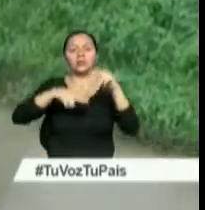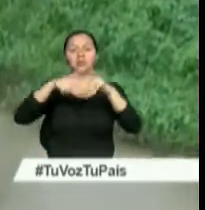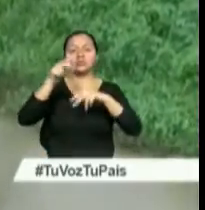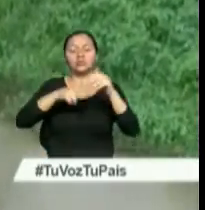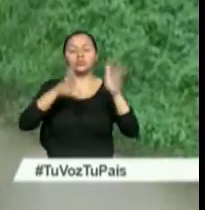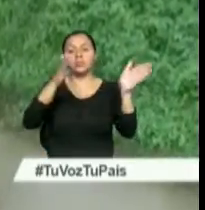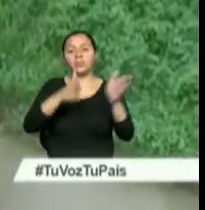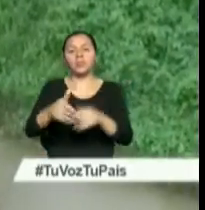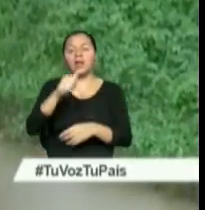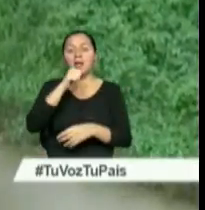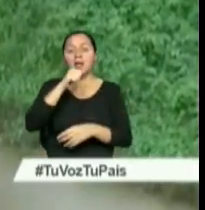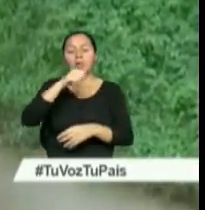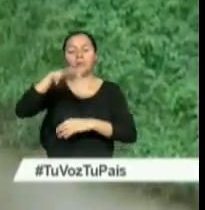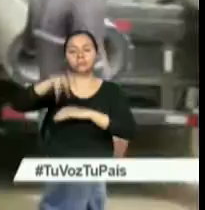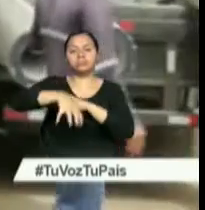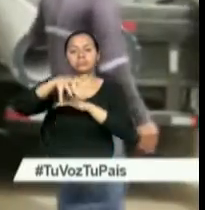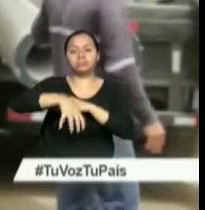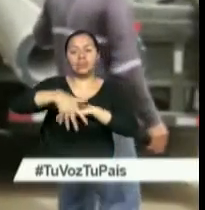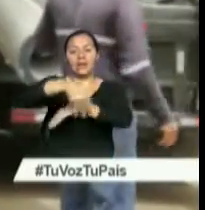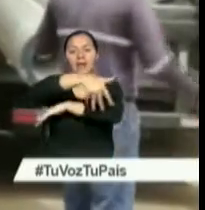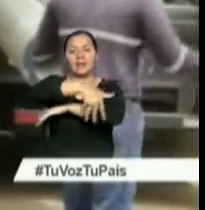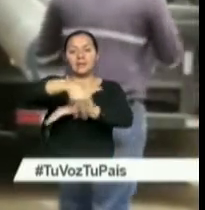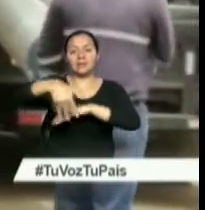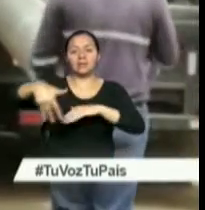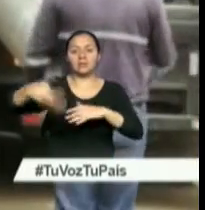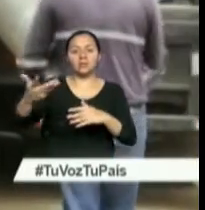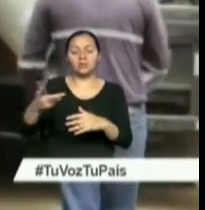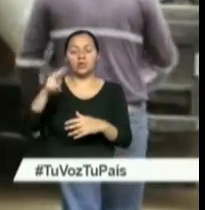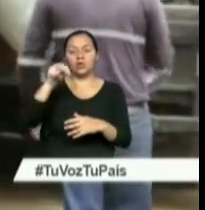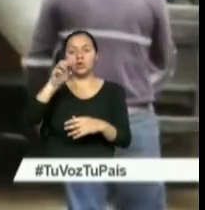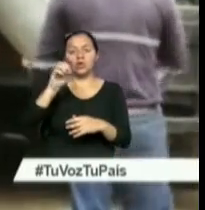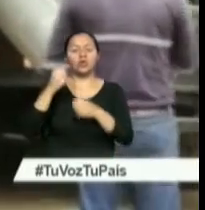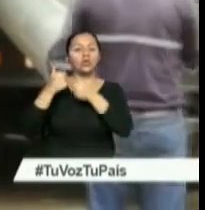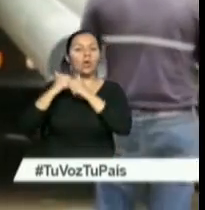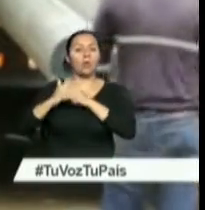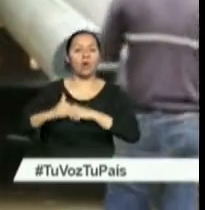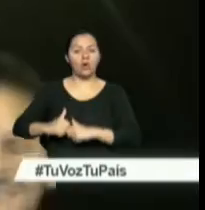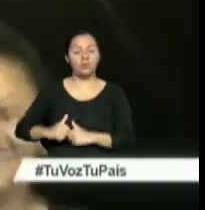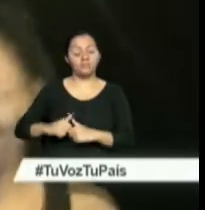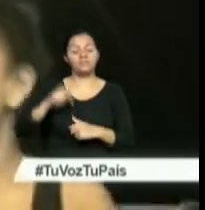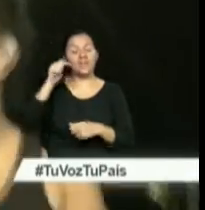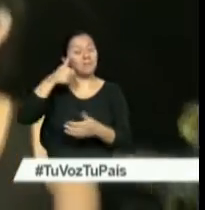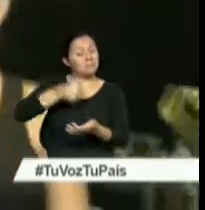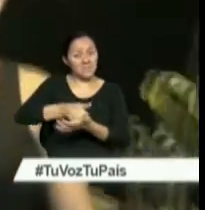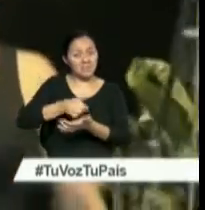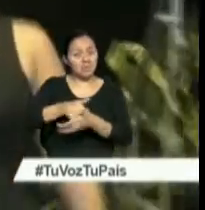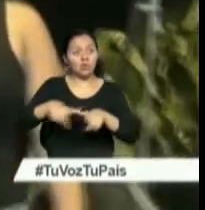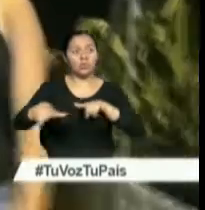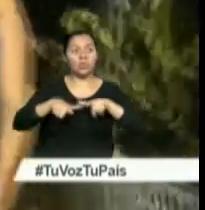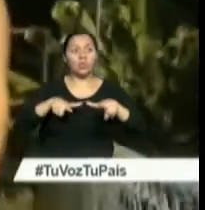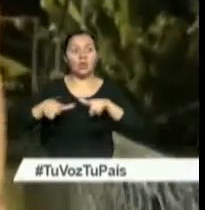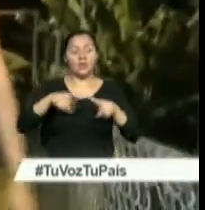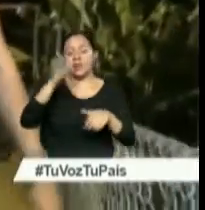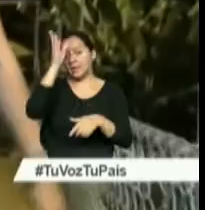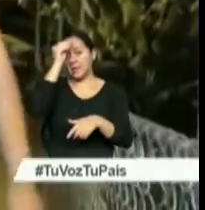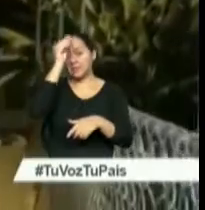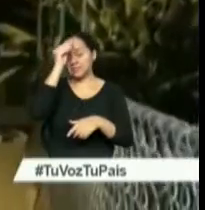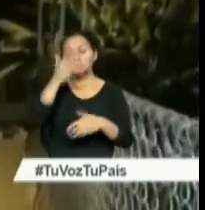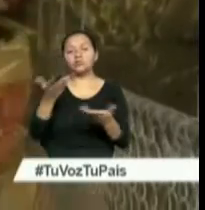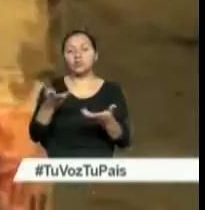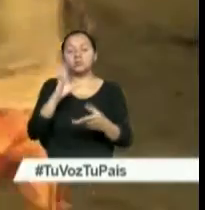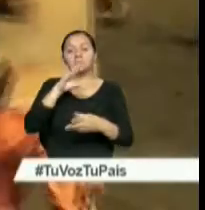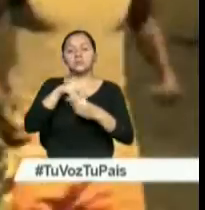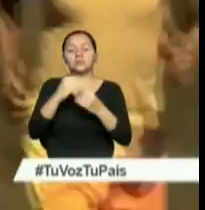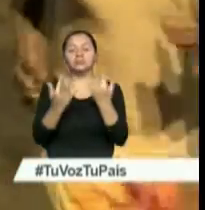sistema de agua potable y de alcantarillado en el Cantón Novol. Aquí mismo en la noche, Jorge Glass estuvo presente en el